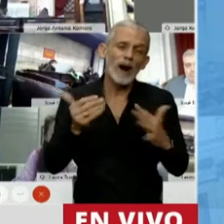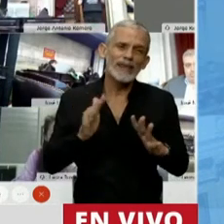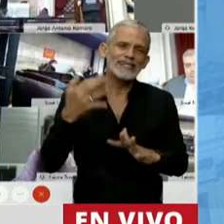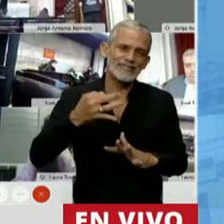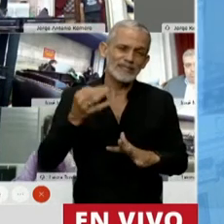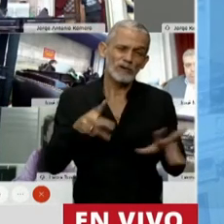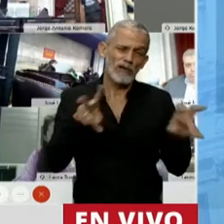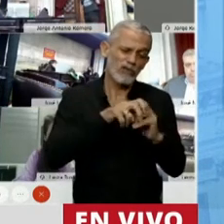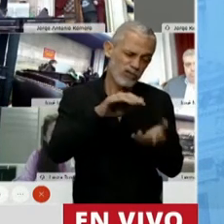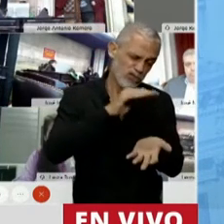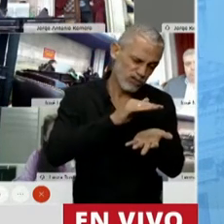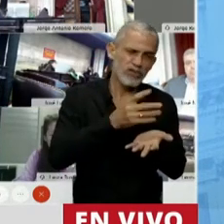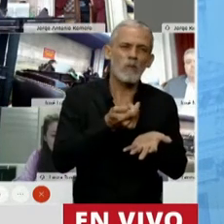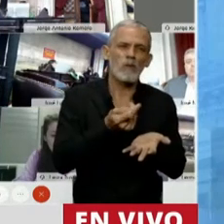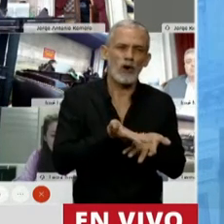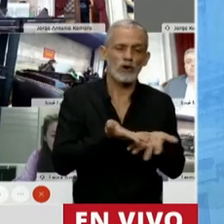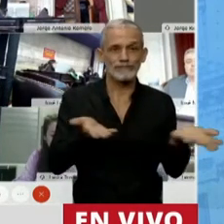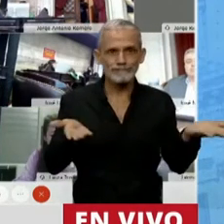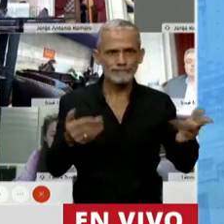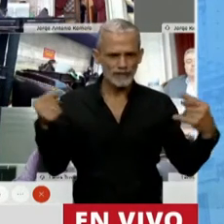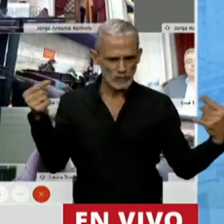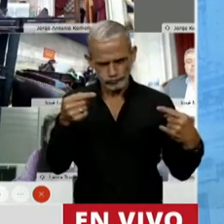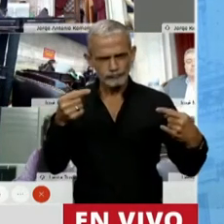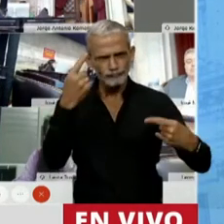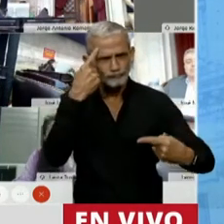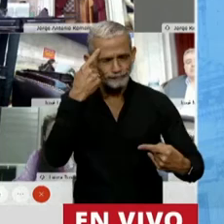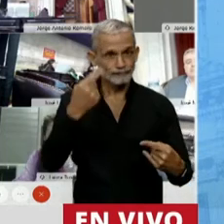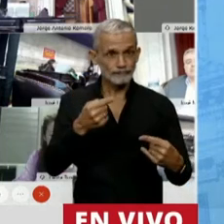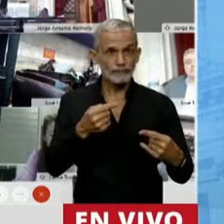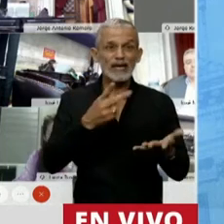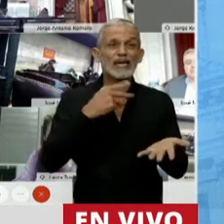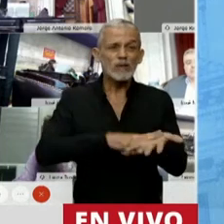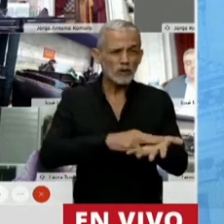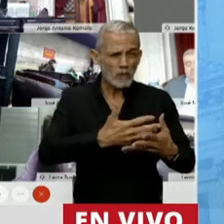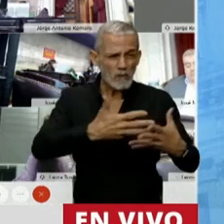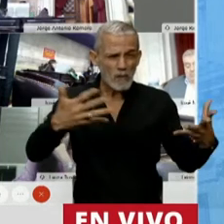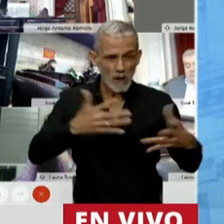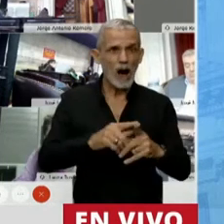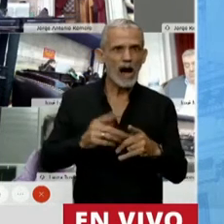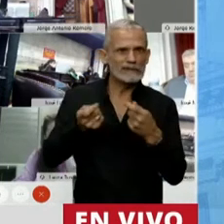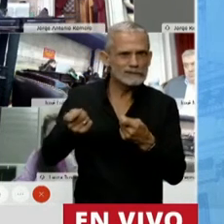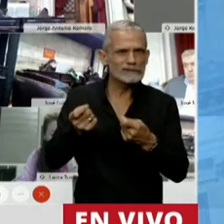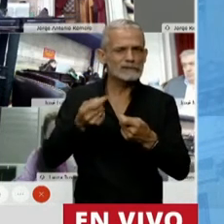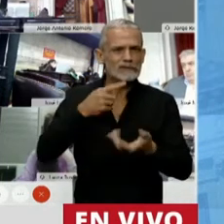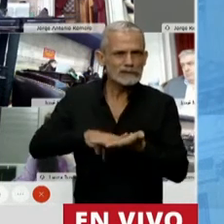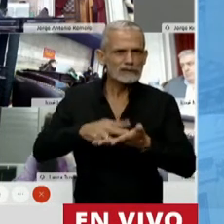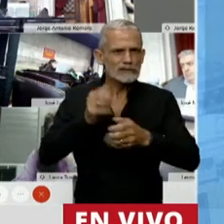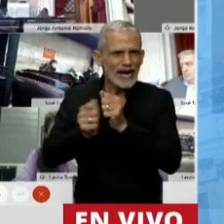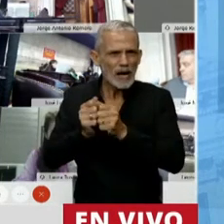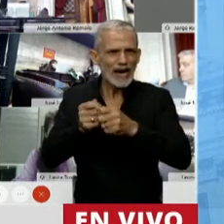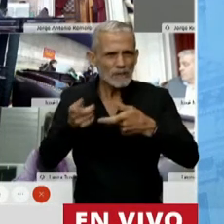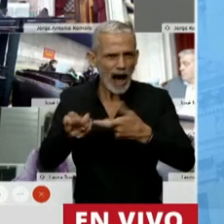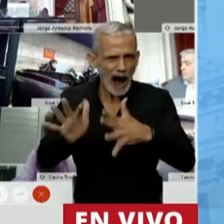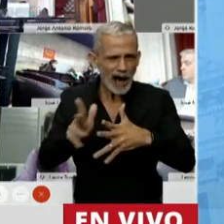recaude poco también. No es congruente pensar que incrementando los impuestos y acrecentando la presión fiscal sobre las empresas